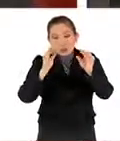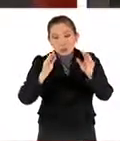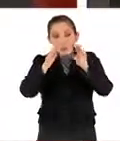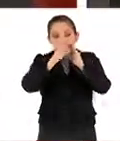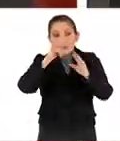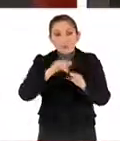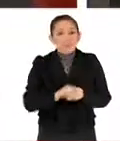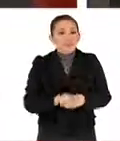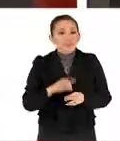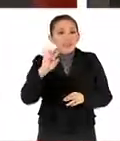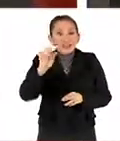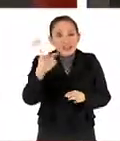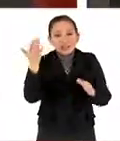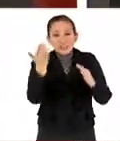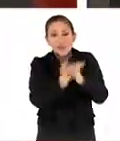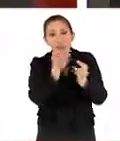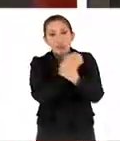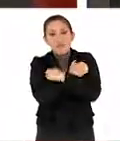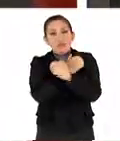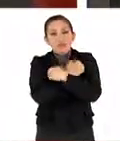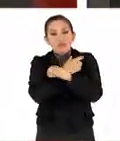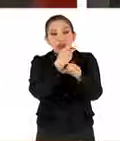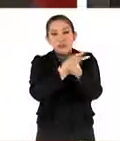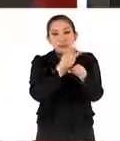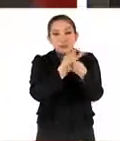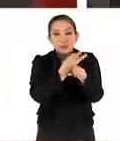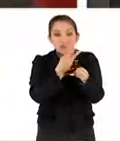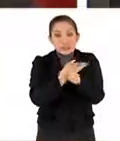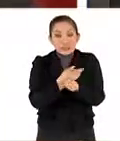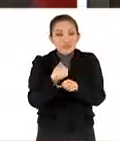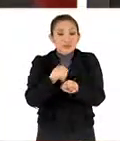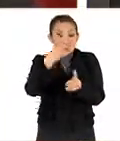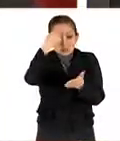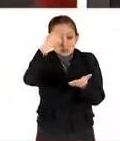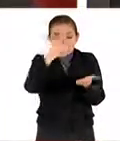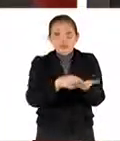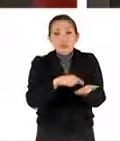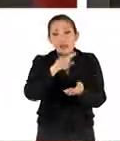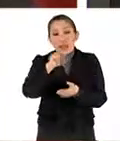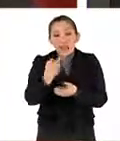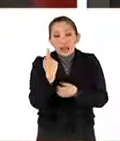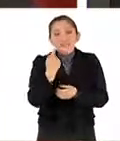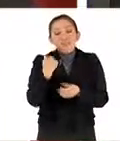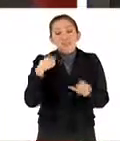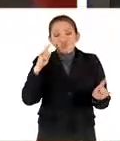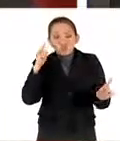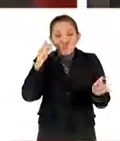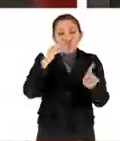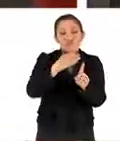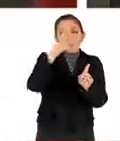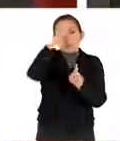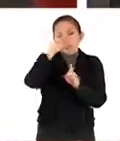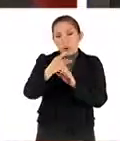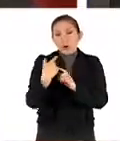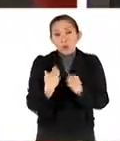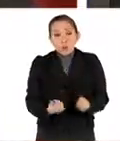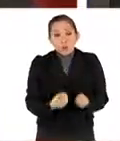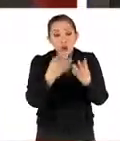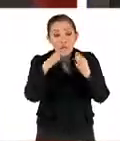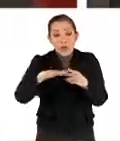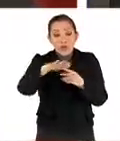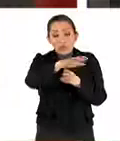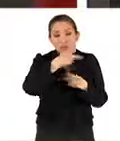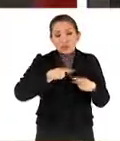pirámide, es la parte de educación de posgrado y creo que ese es uno de los grandes retos para el país, el número de